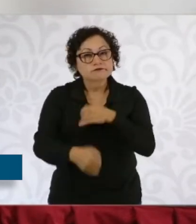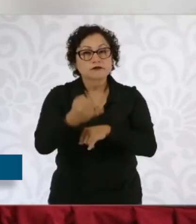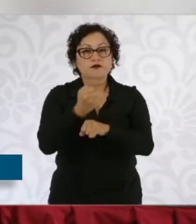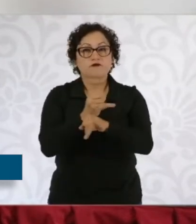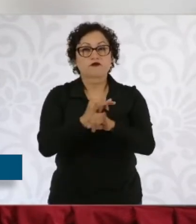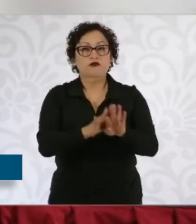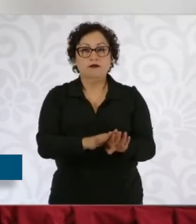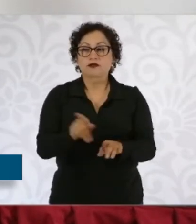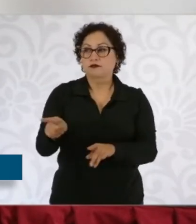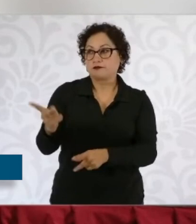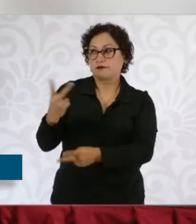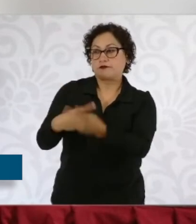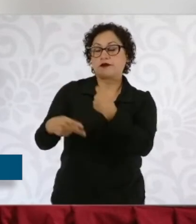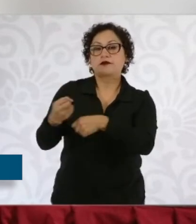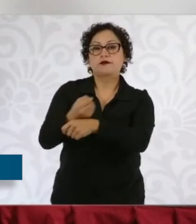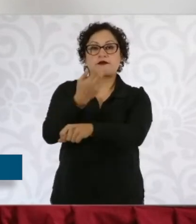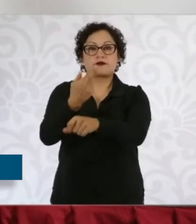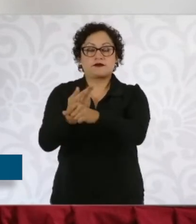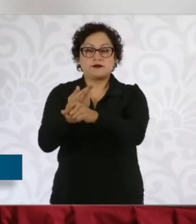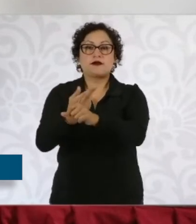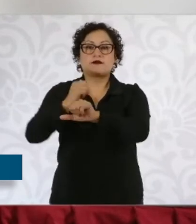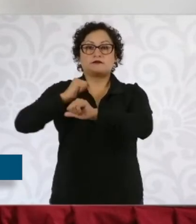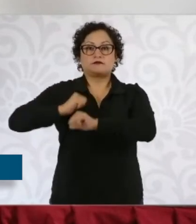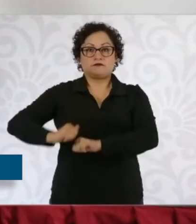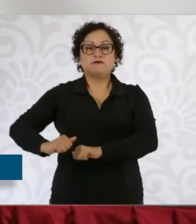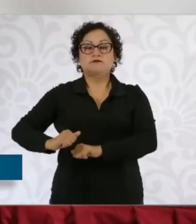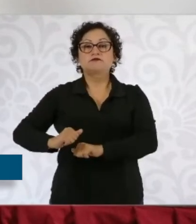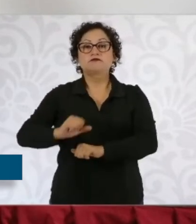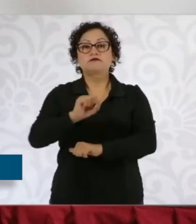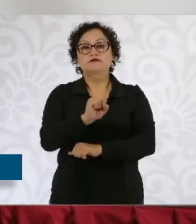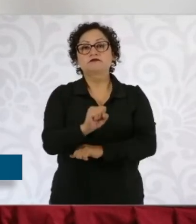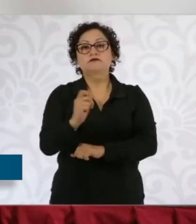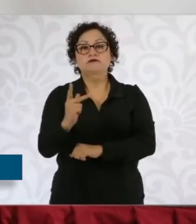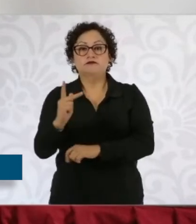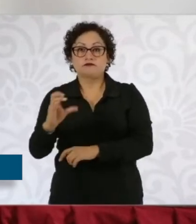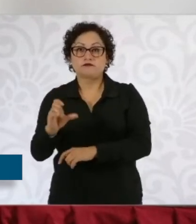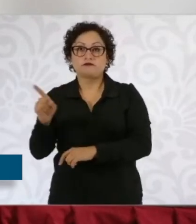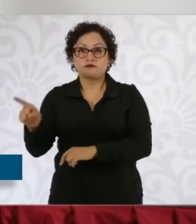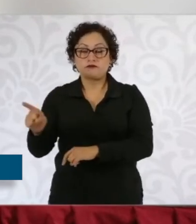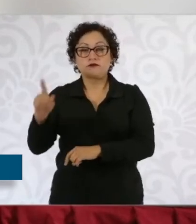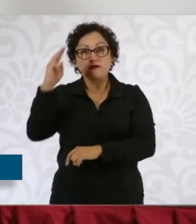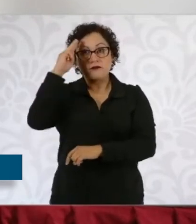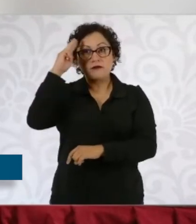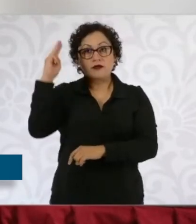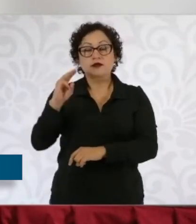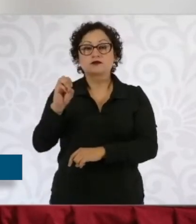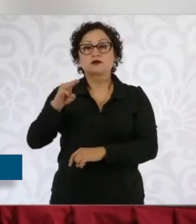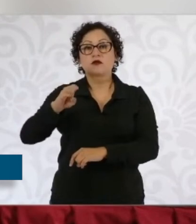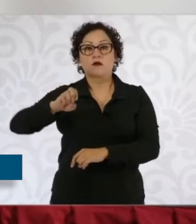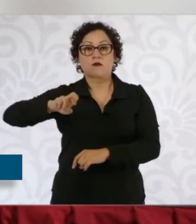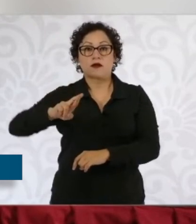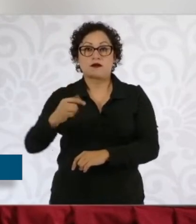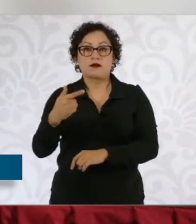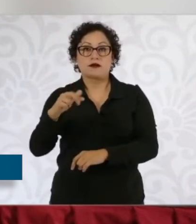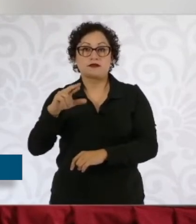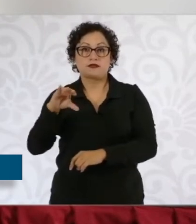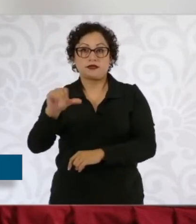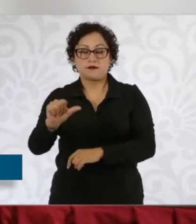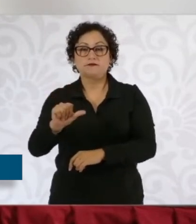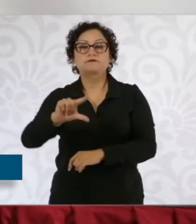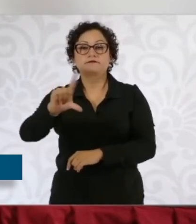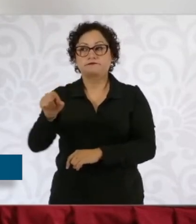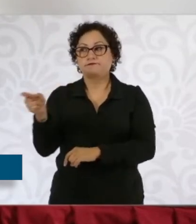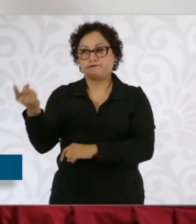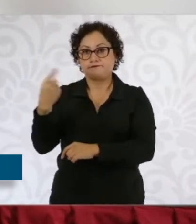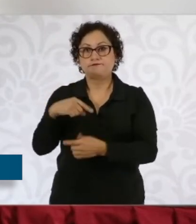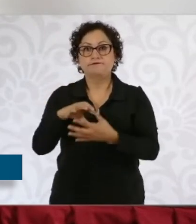es Sinaloa, donde el promedio diario ha crecido a 5.77 en octubre de 2024. A pesar de este incremento, el promedio preliminar